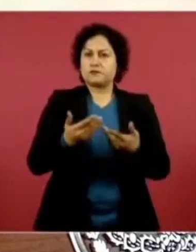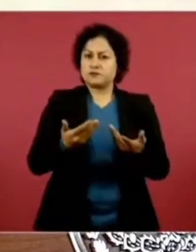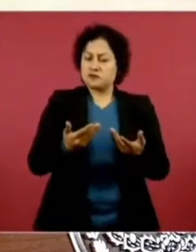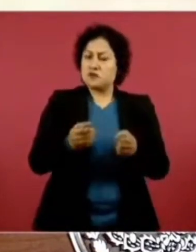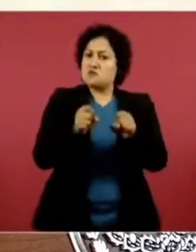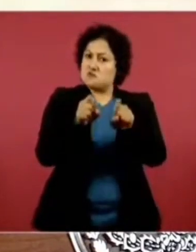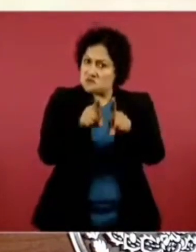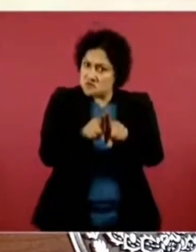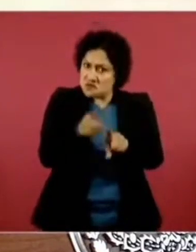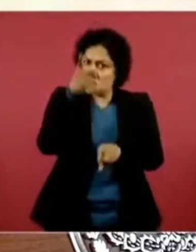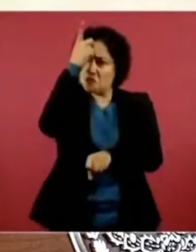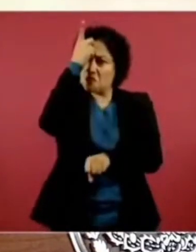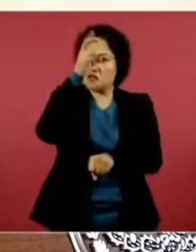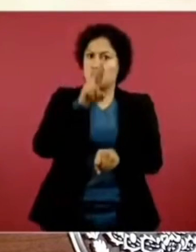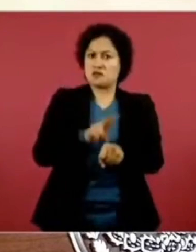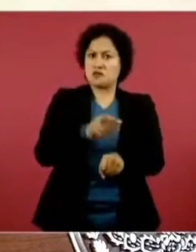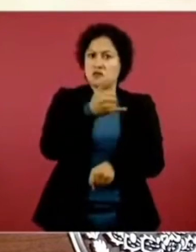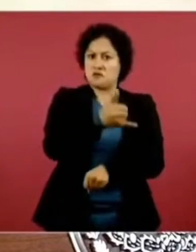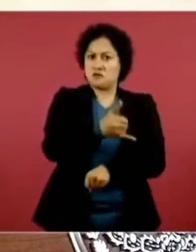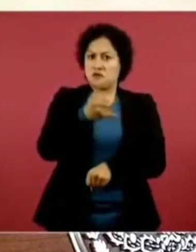InfoNavit, acaba de ir.